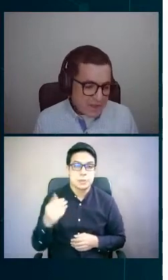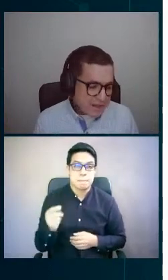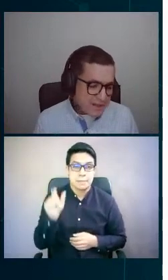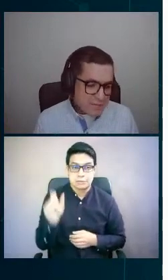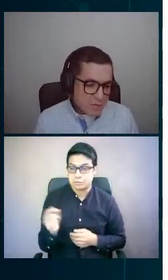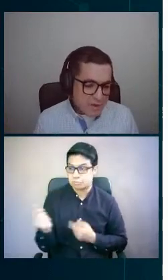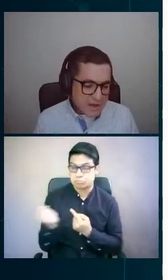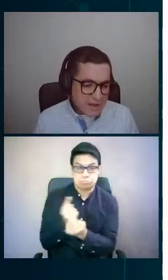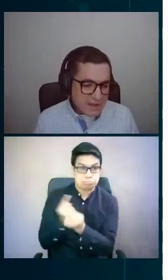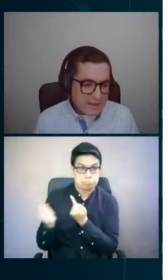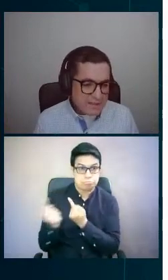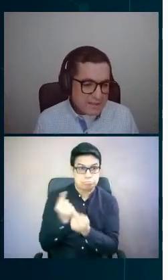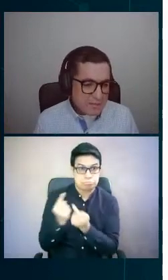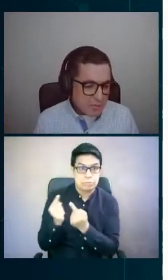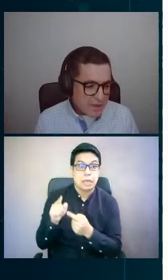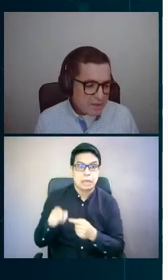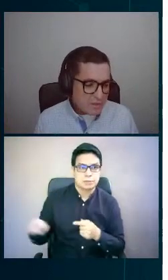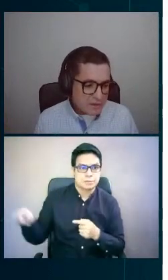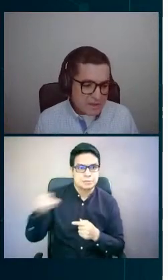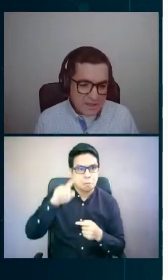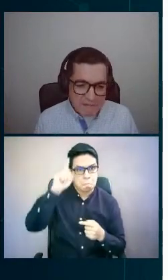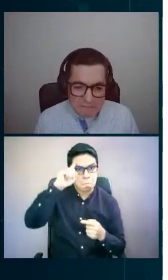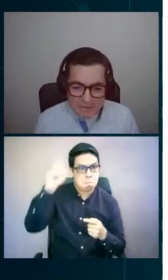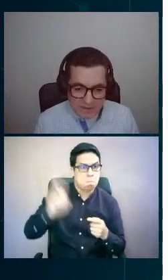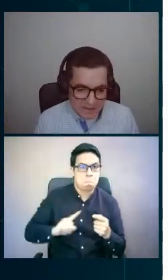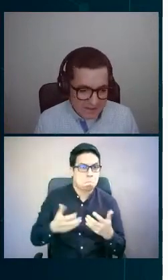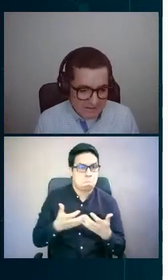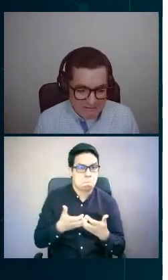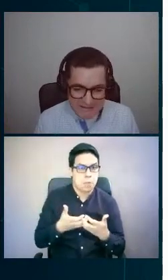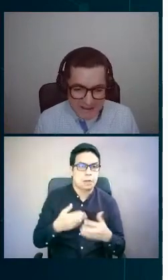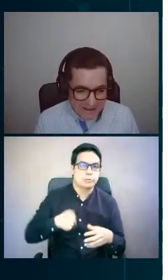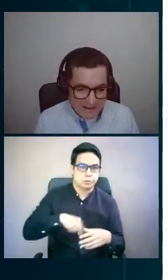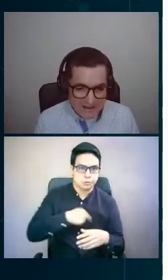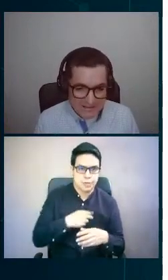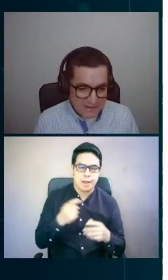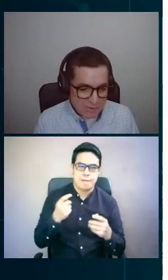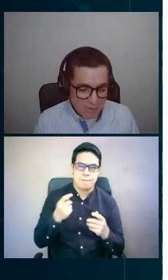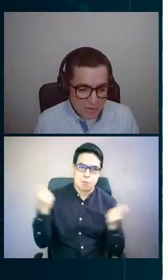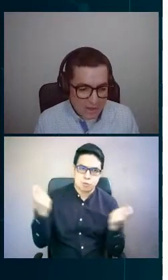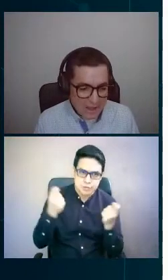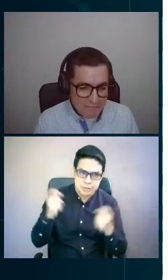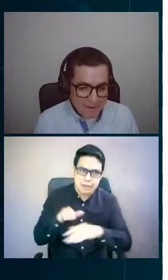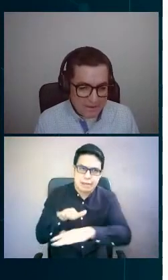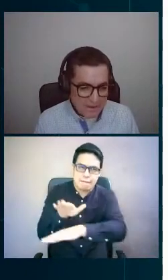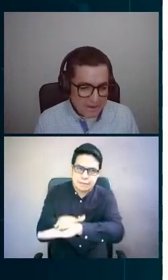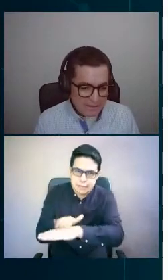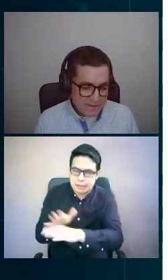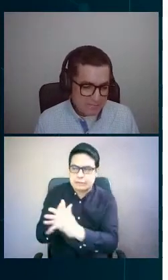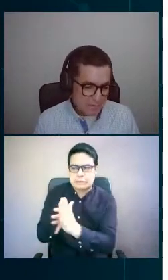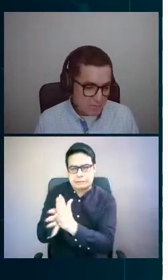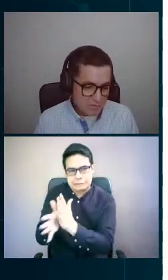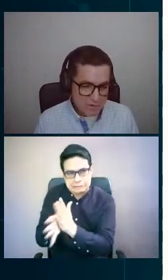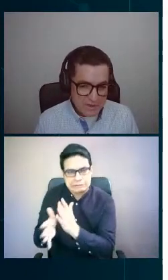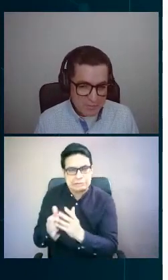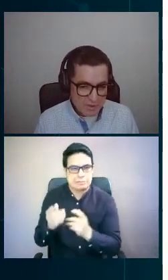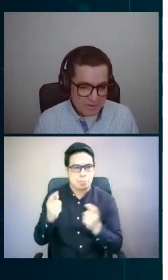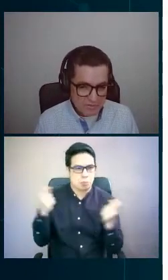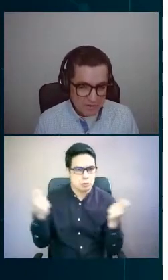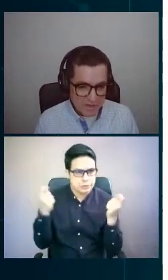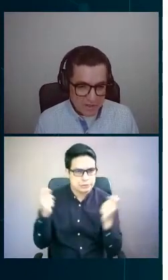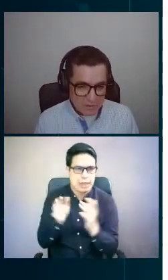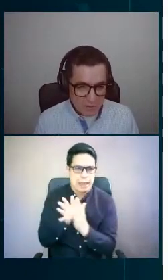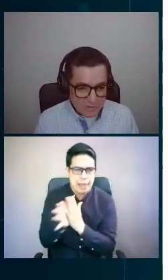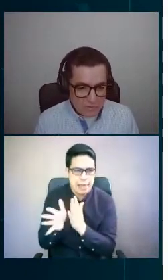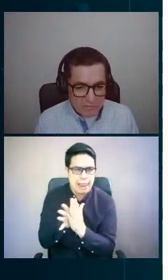promocionar y divulgar al cliente del proyecto, llegar al cliente con una campaña de promoción y